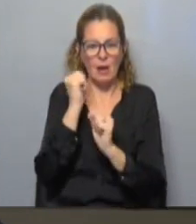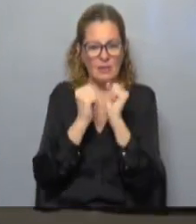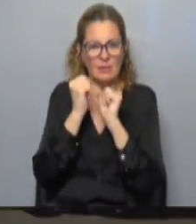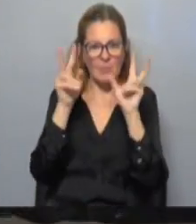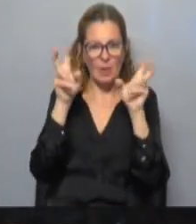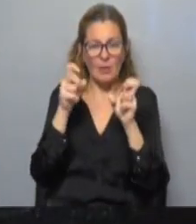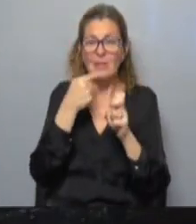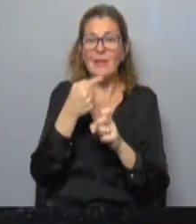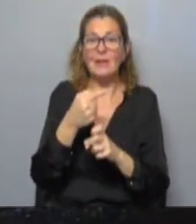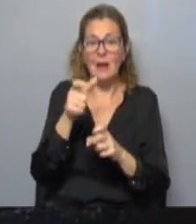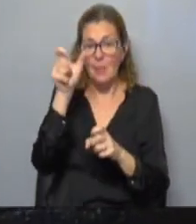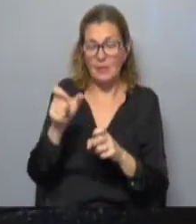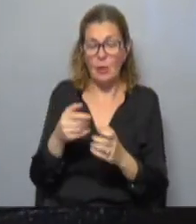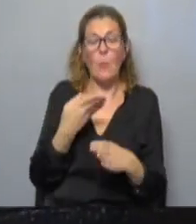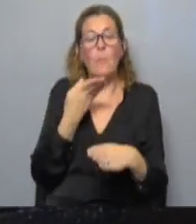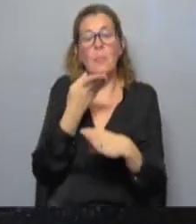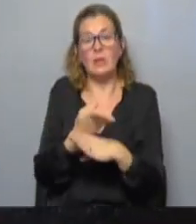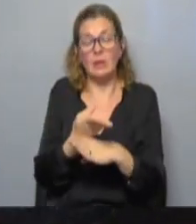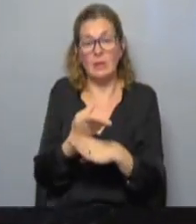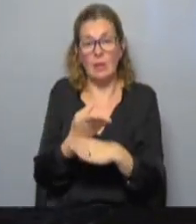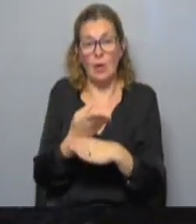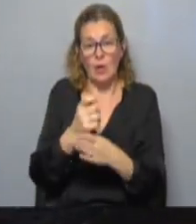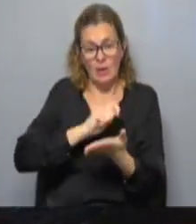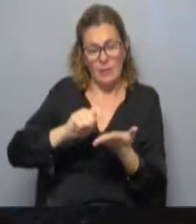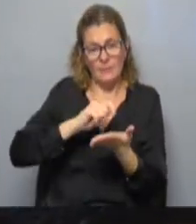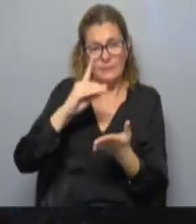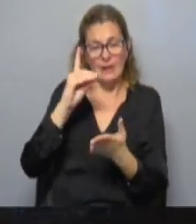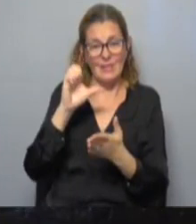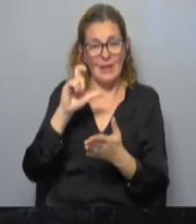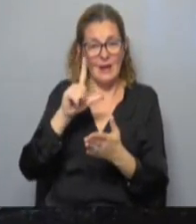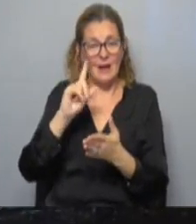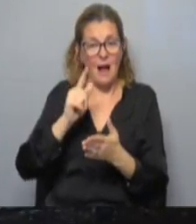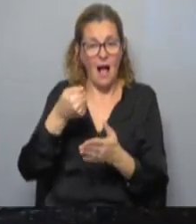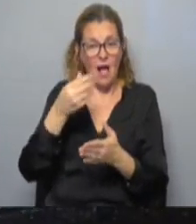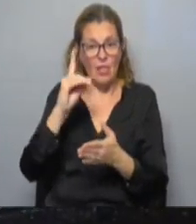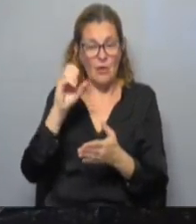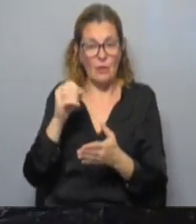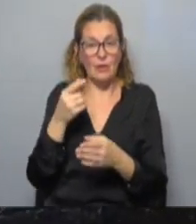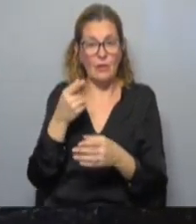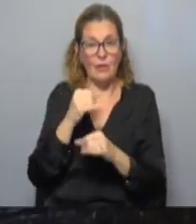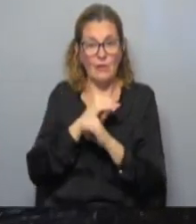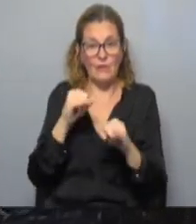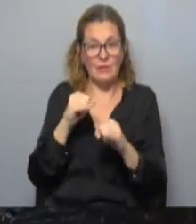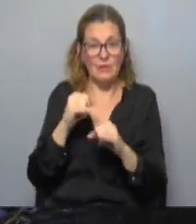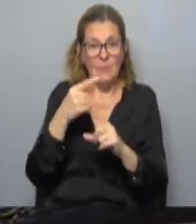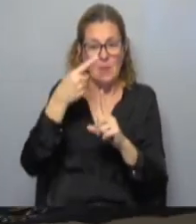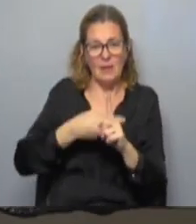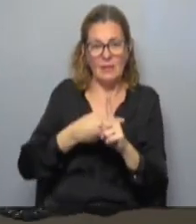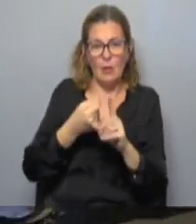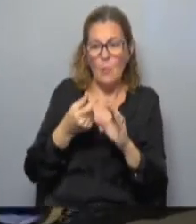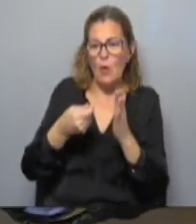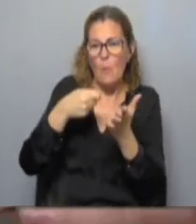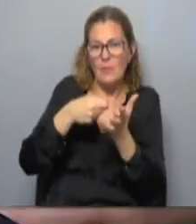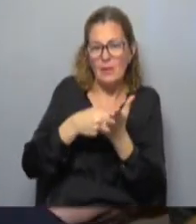¿Decirle a la gente que los reclamos que tiene Delgado en el bibliorato son demandas de los vecinos que no llegan a fin de mes, que los productos les salen más